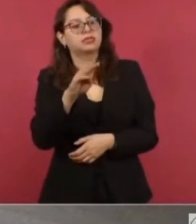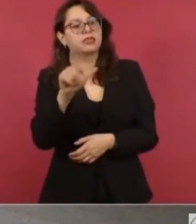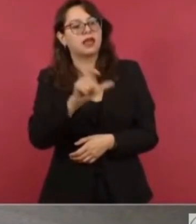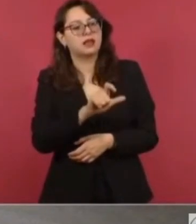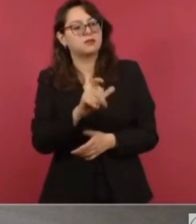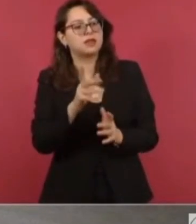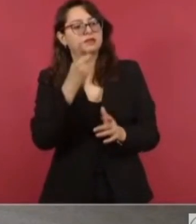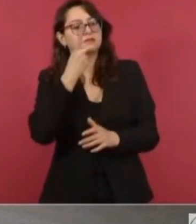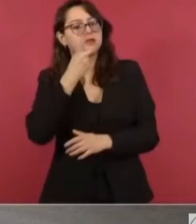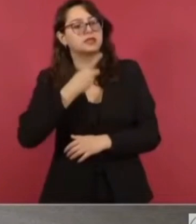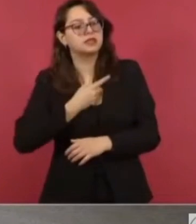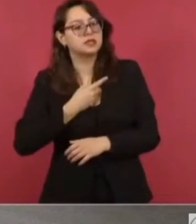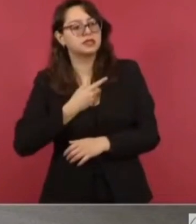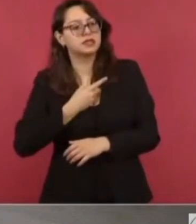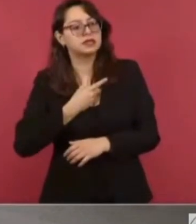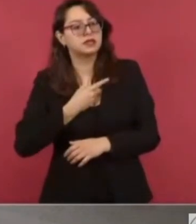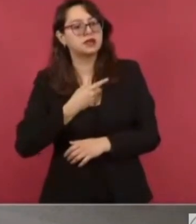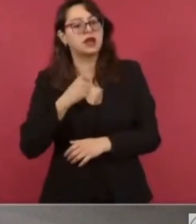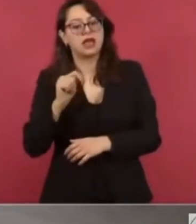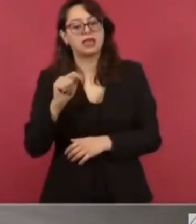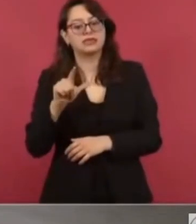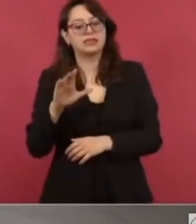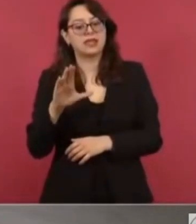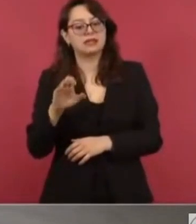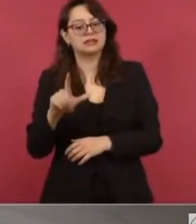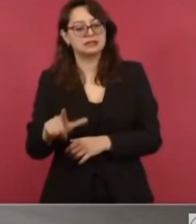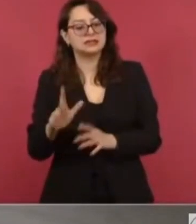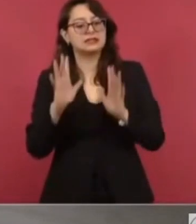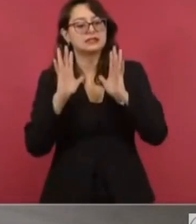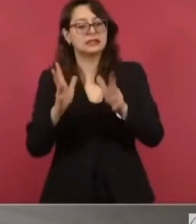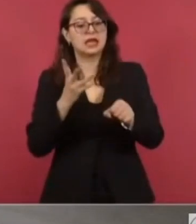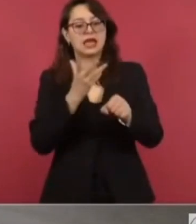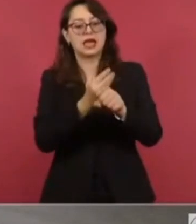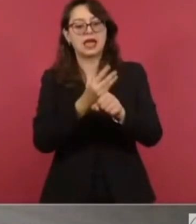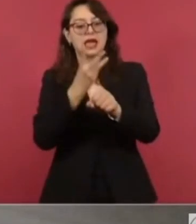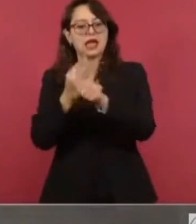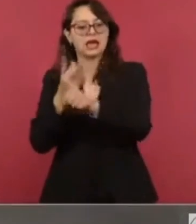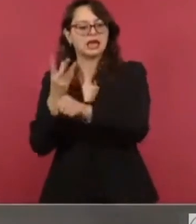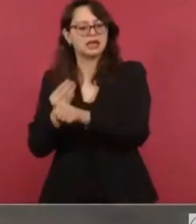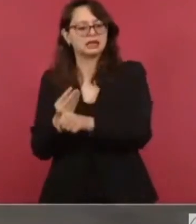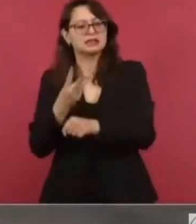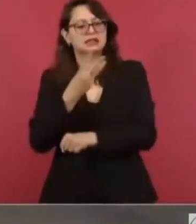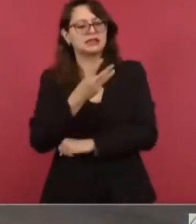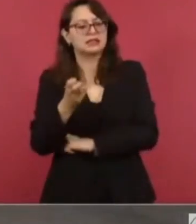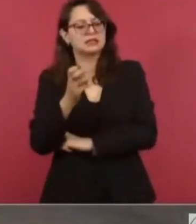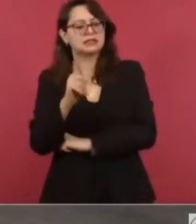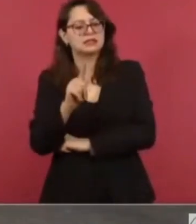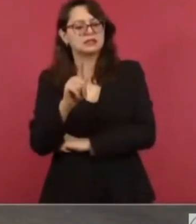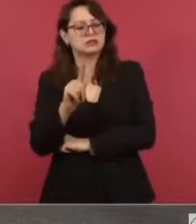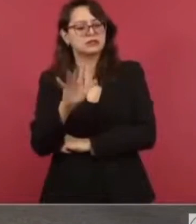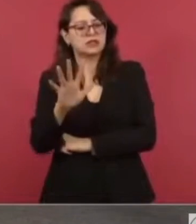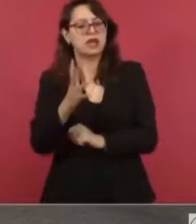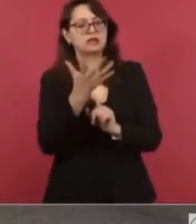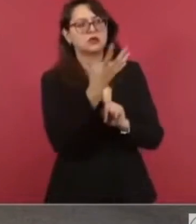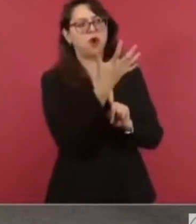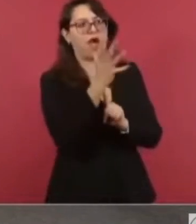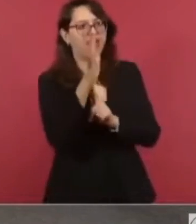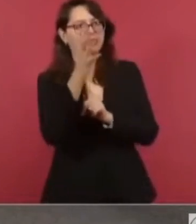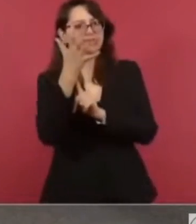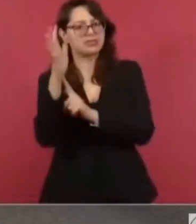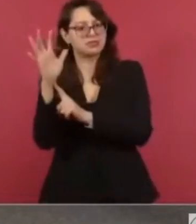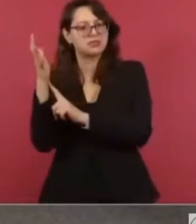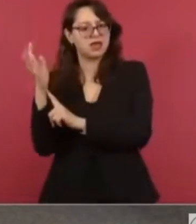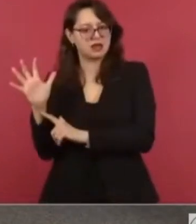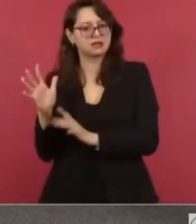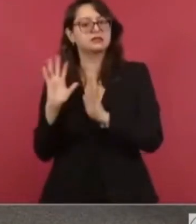está reparadas 375 bases de comunicación de las 600 que tiene acá.